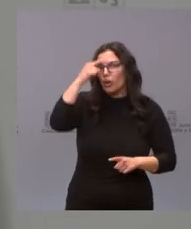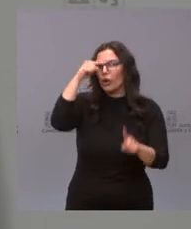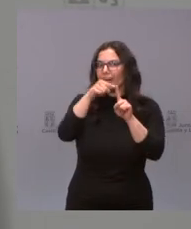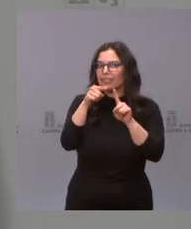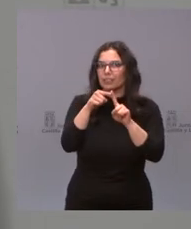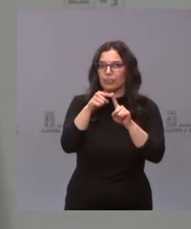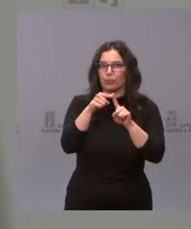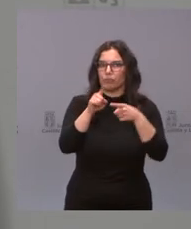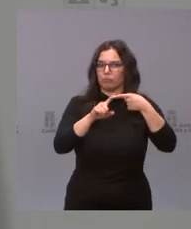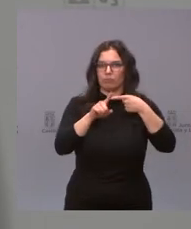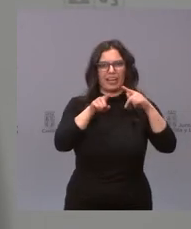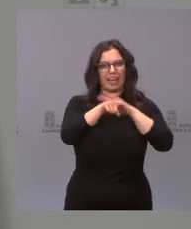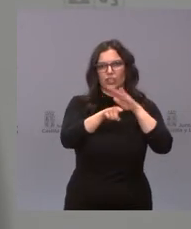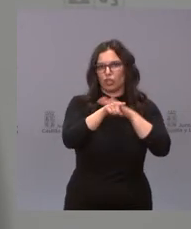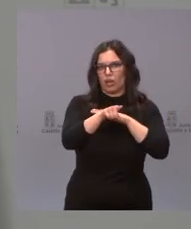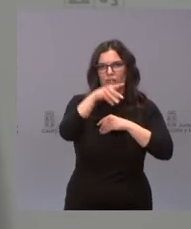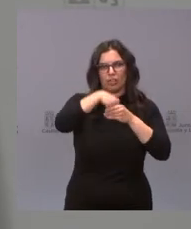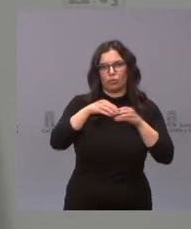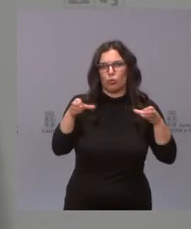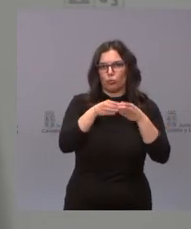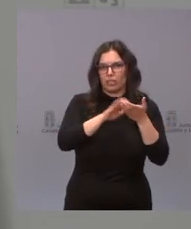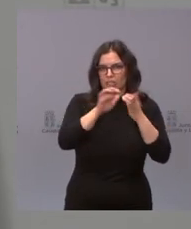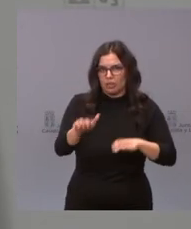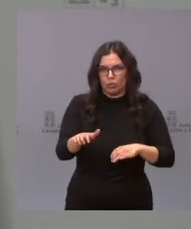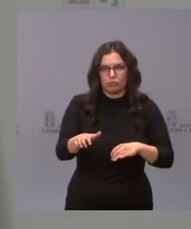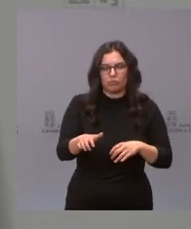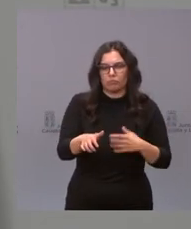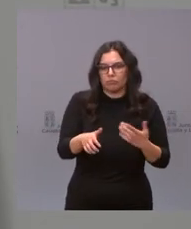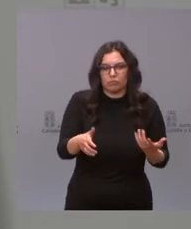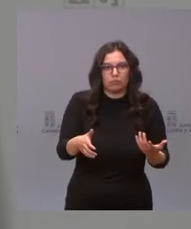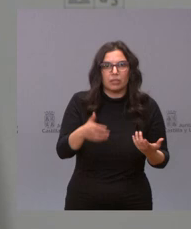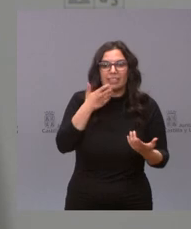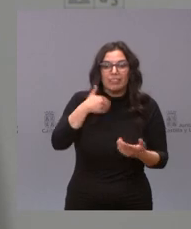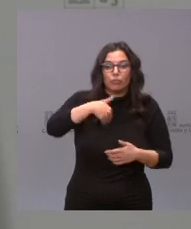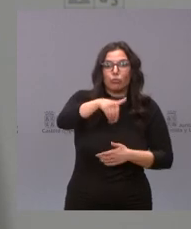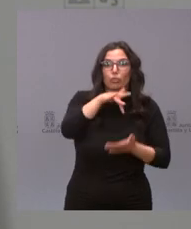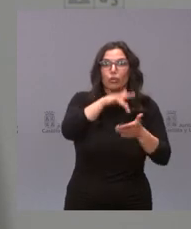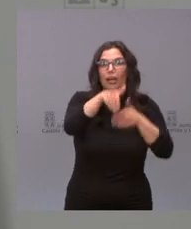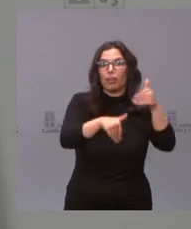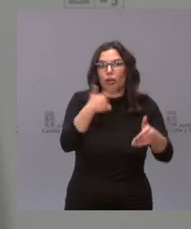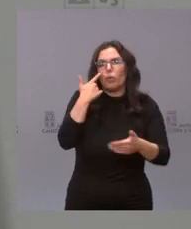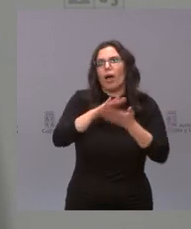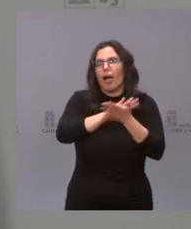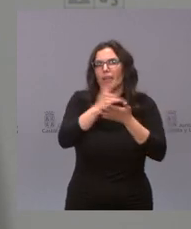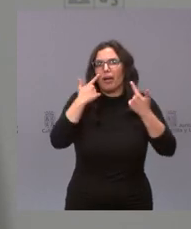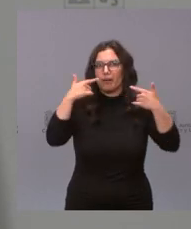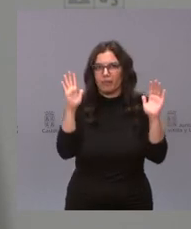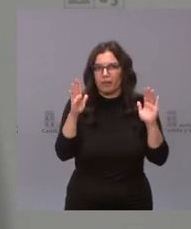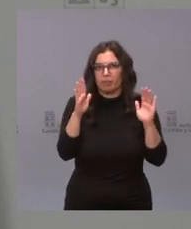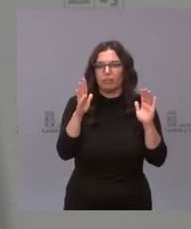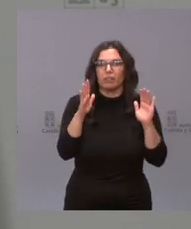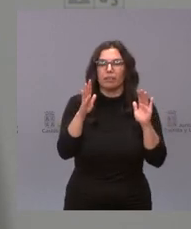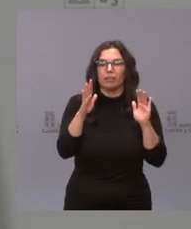gestionar en la Junta de Castilla y León y cuando lleguen las elecciones hablaremos de esa situación creo que